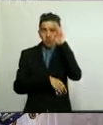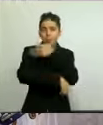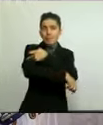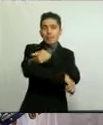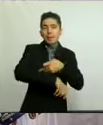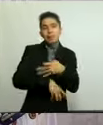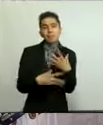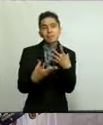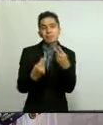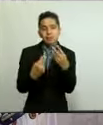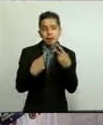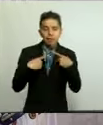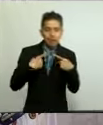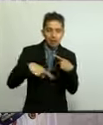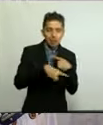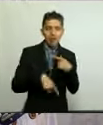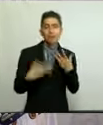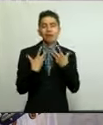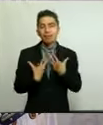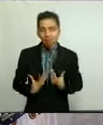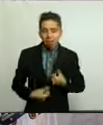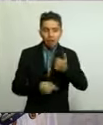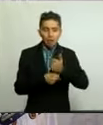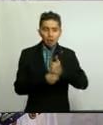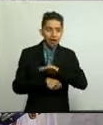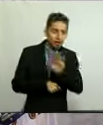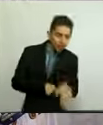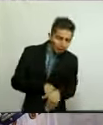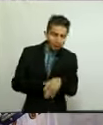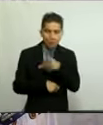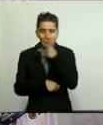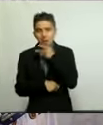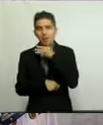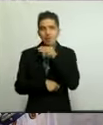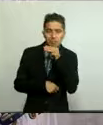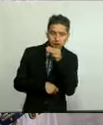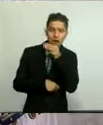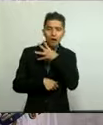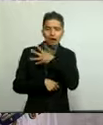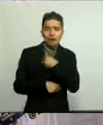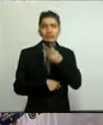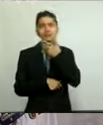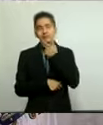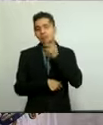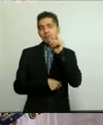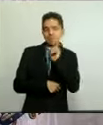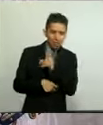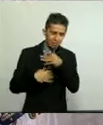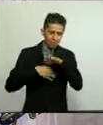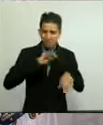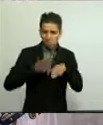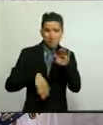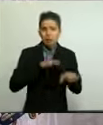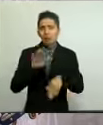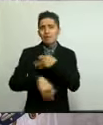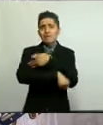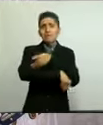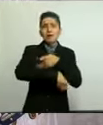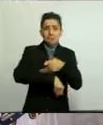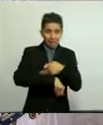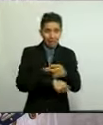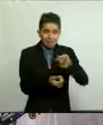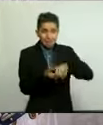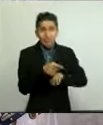familias que han perdido a abuelos, abuelas, padres, madres, hijos e hijas, familias que han perdido